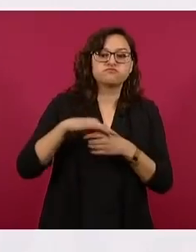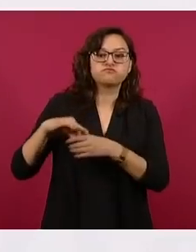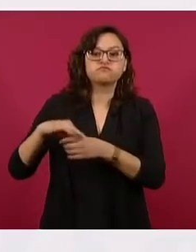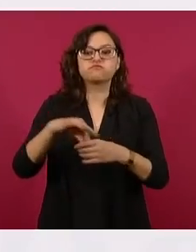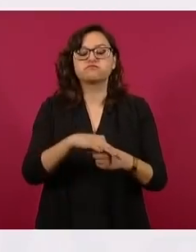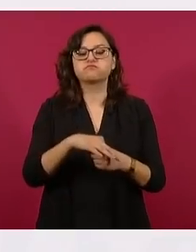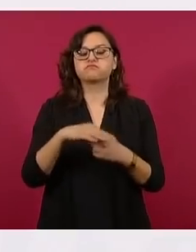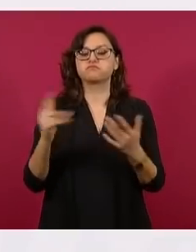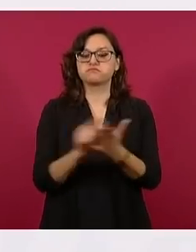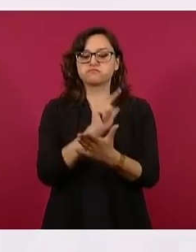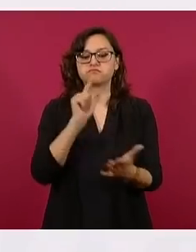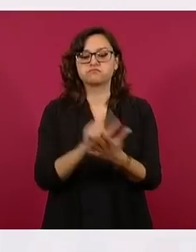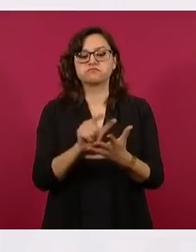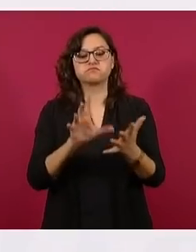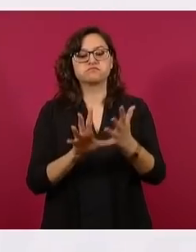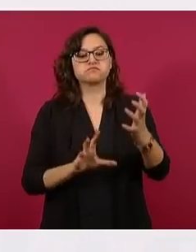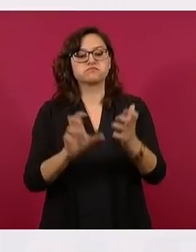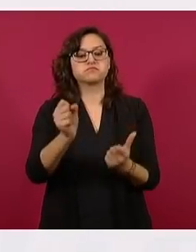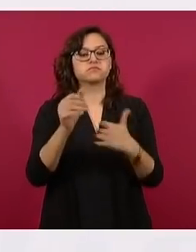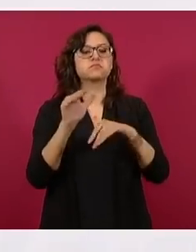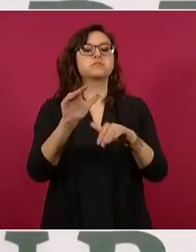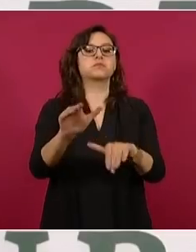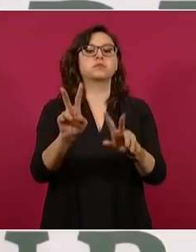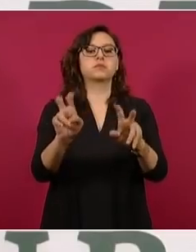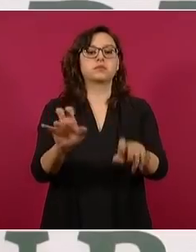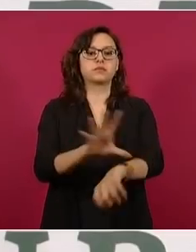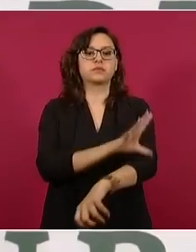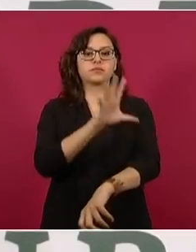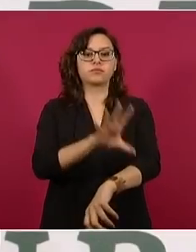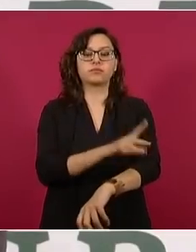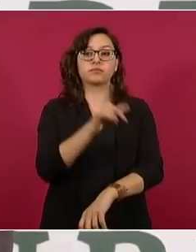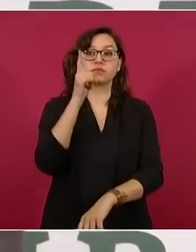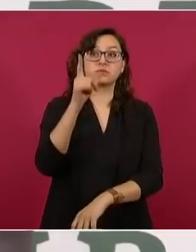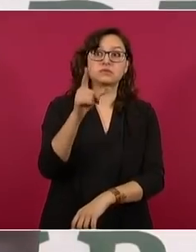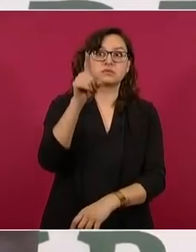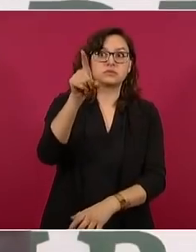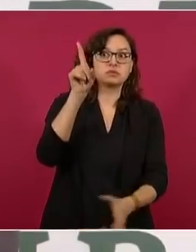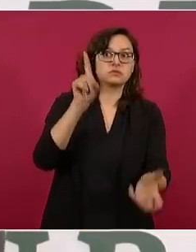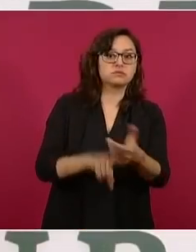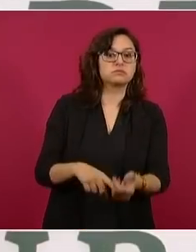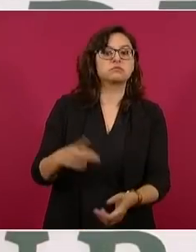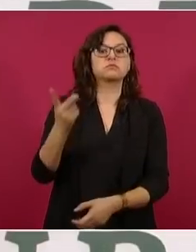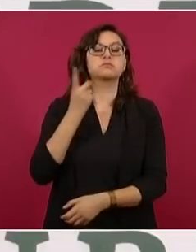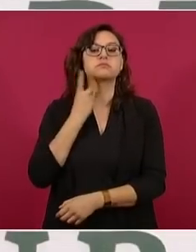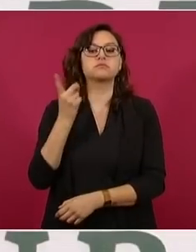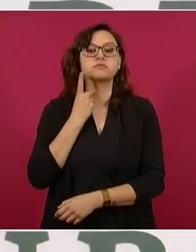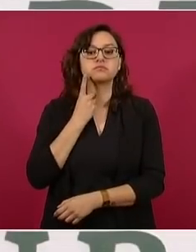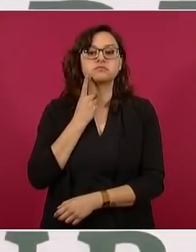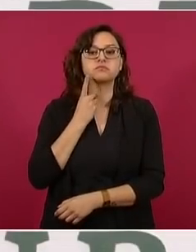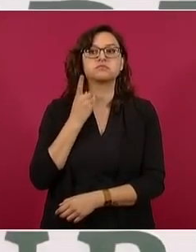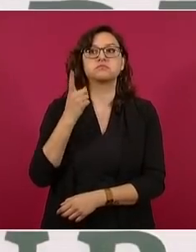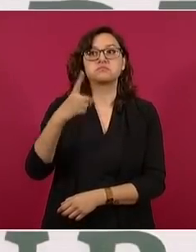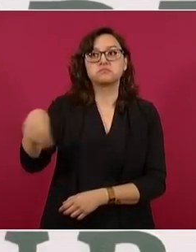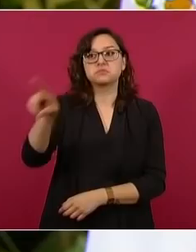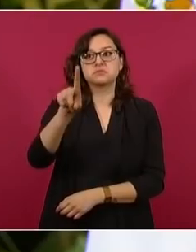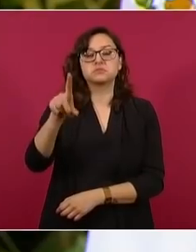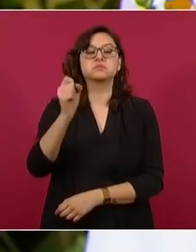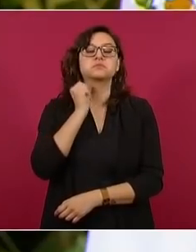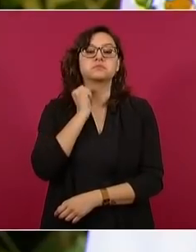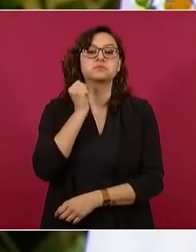constitucional en materia eléctrica por el boicot de los legisladores, entreguistas,